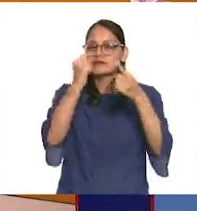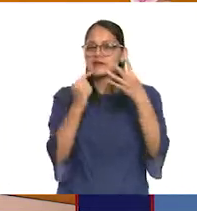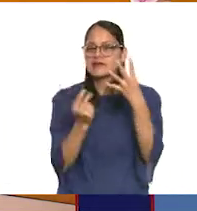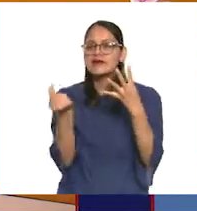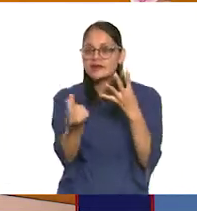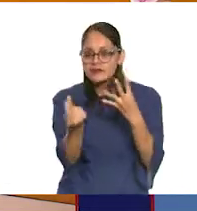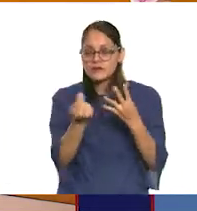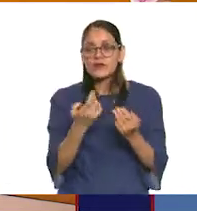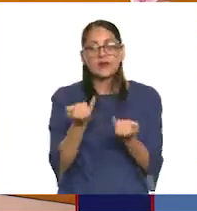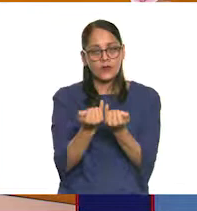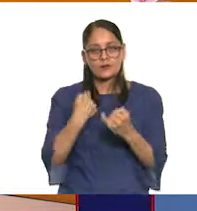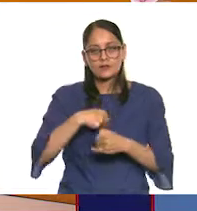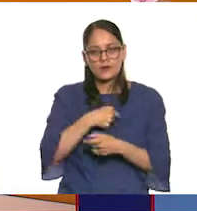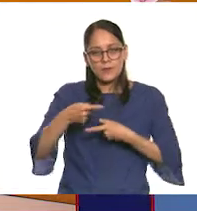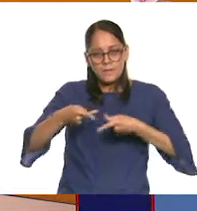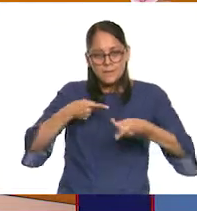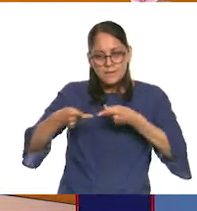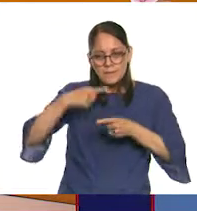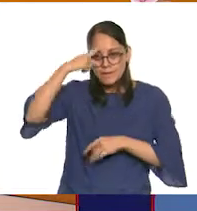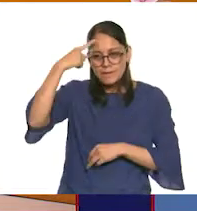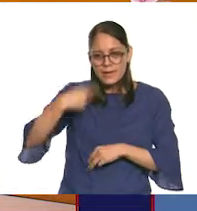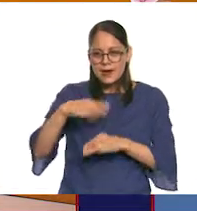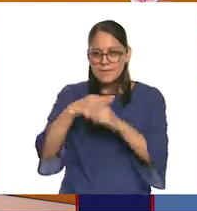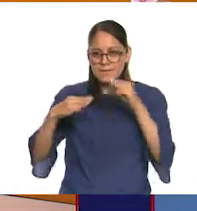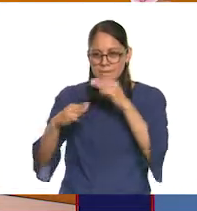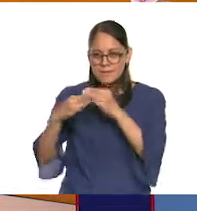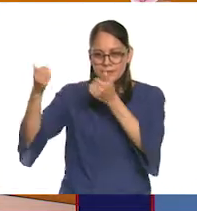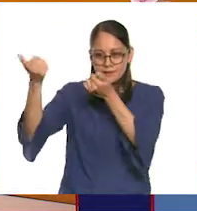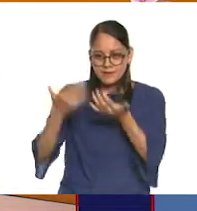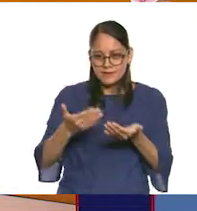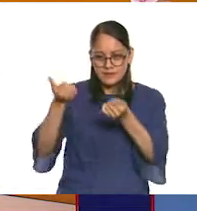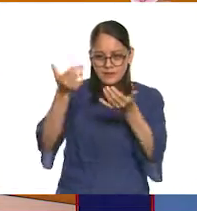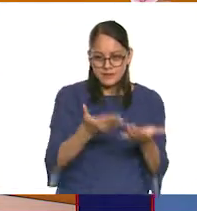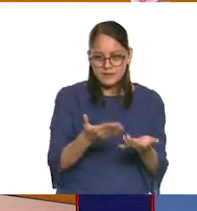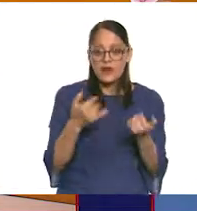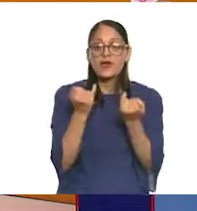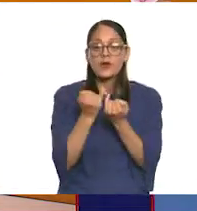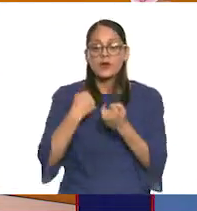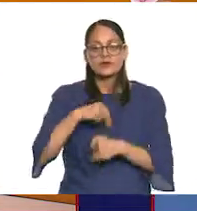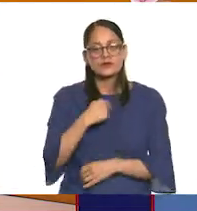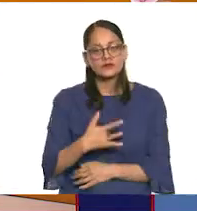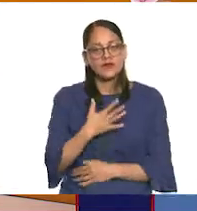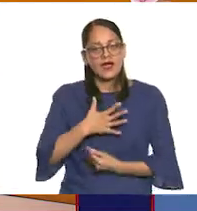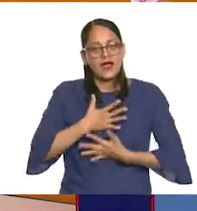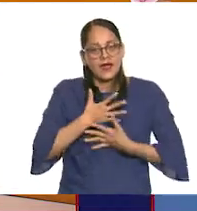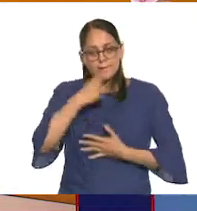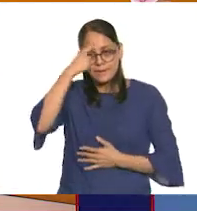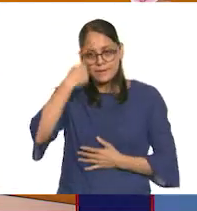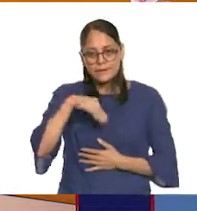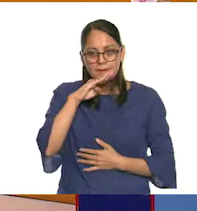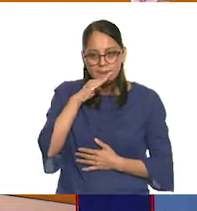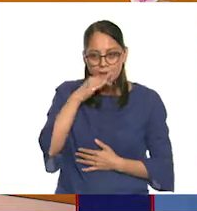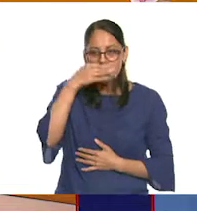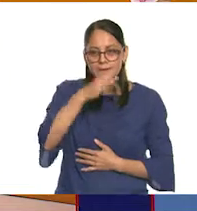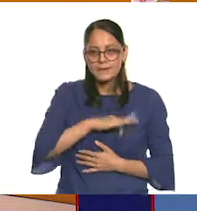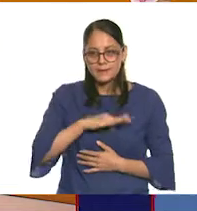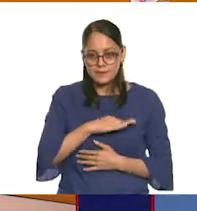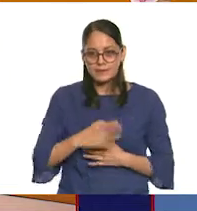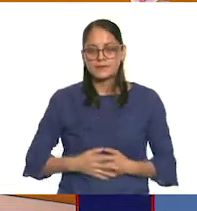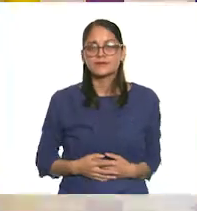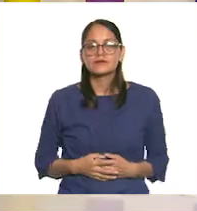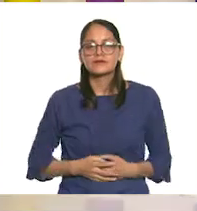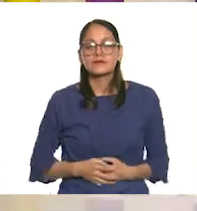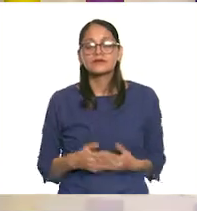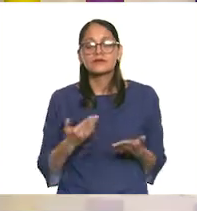organizamos para ver qué materiales traeríamos cada uno y nuestra inspiración para celebrar a las mamás. Exactamente.